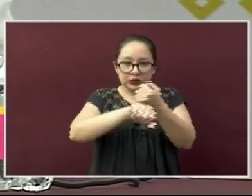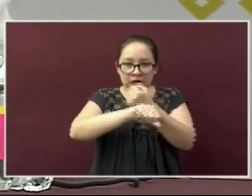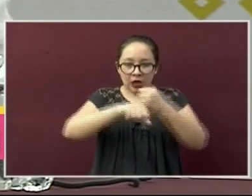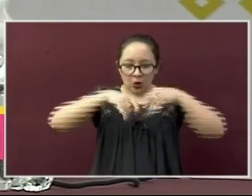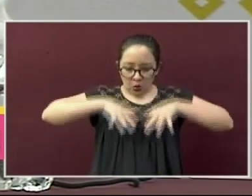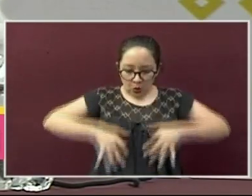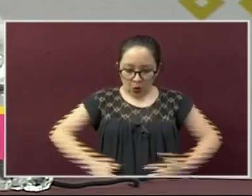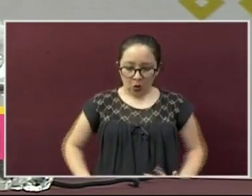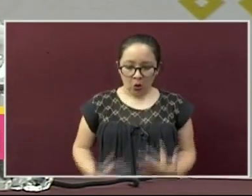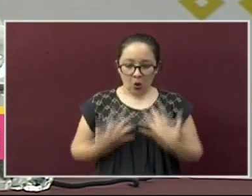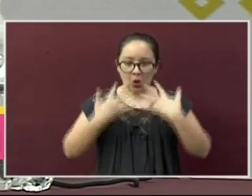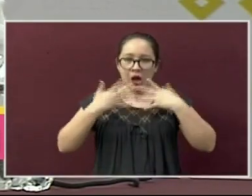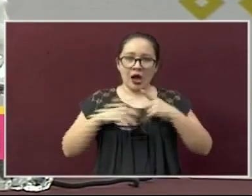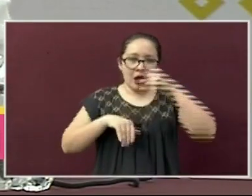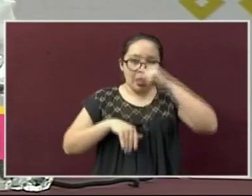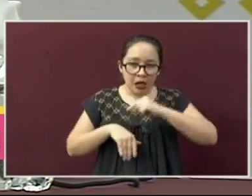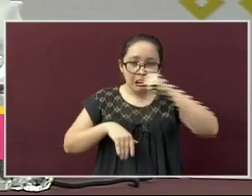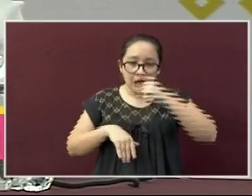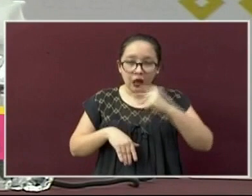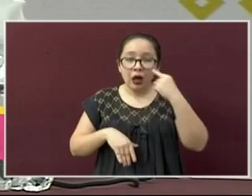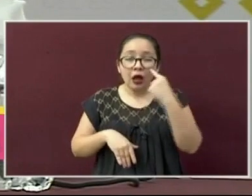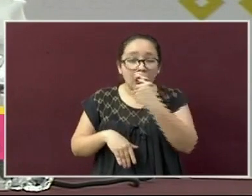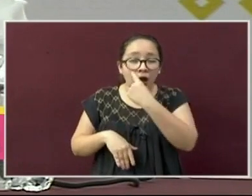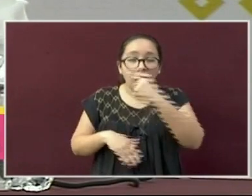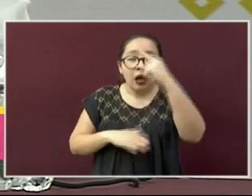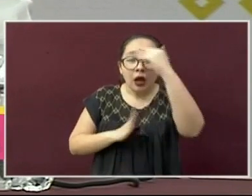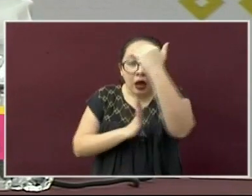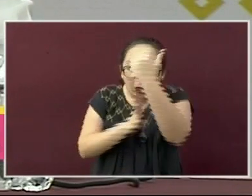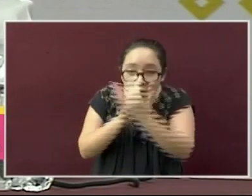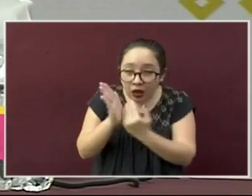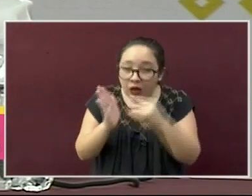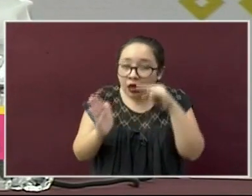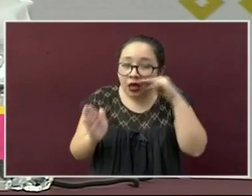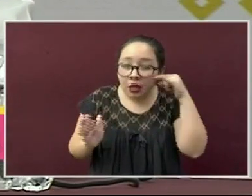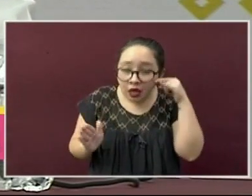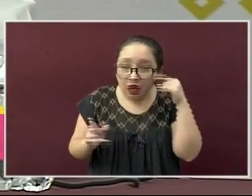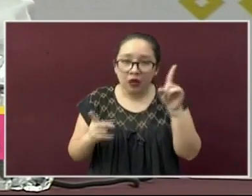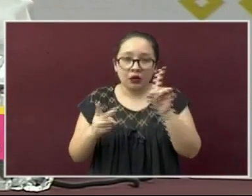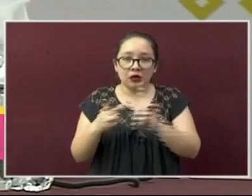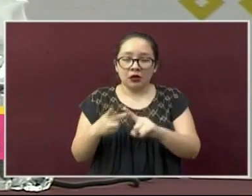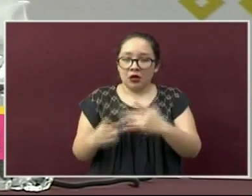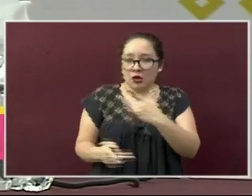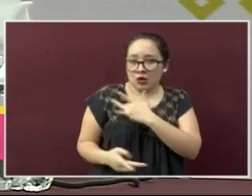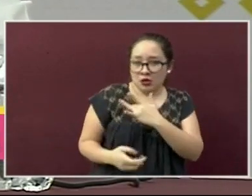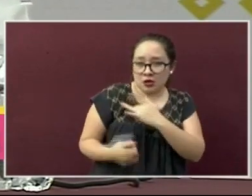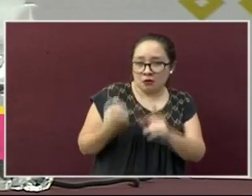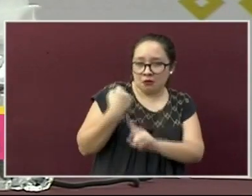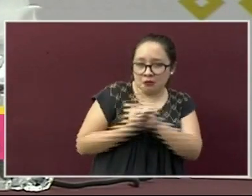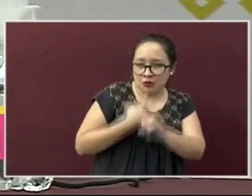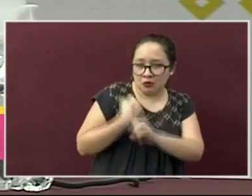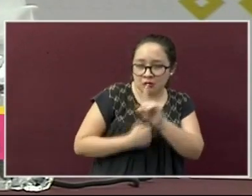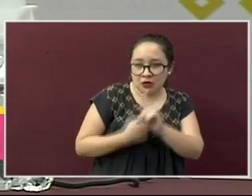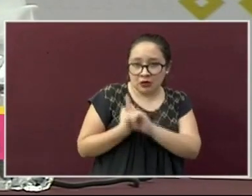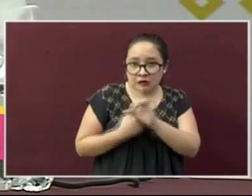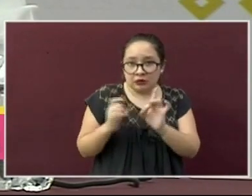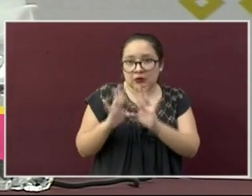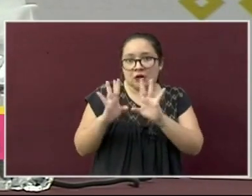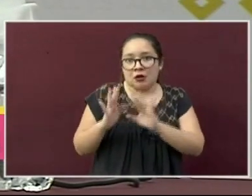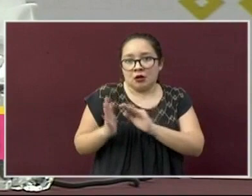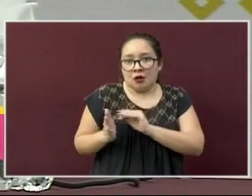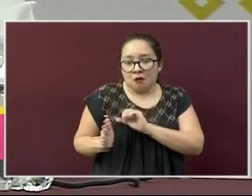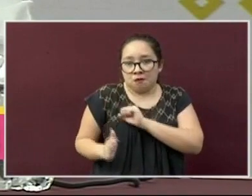disminución y hasta pérdida de la visión, problema en el corazón, causando infartos.